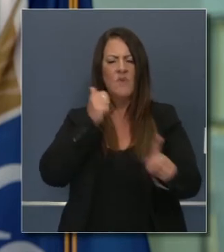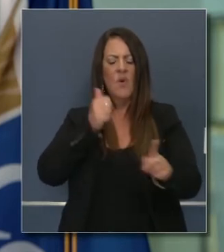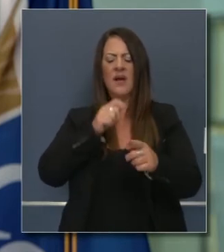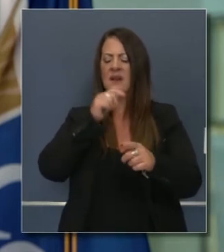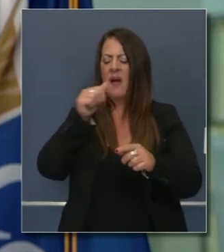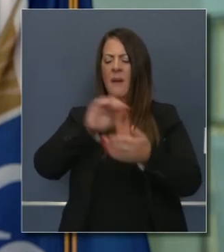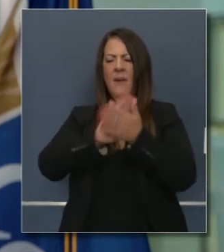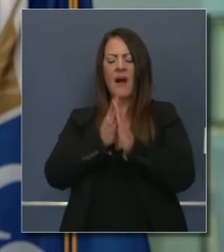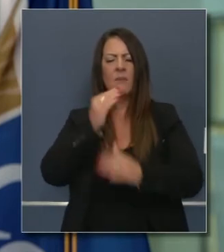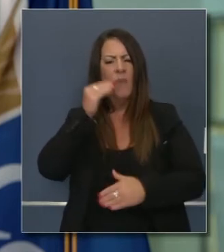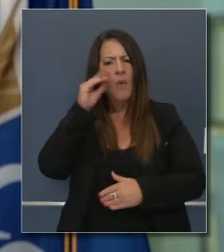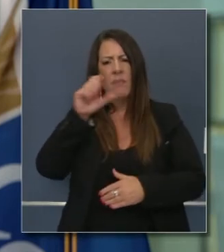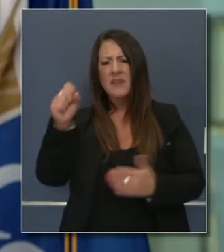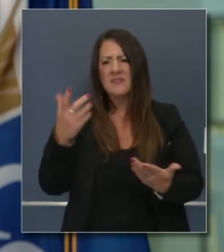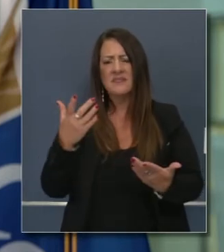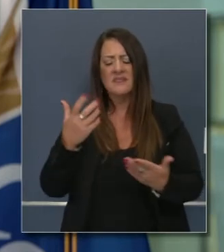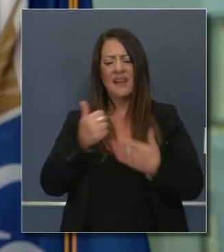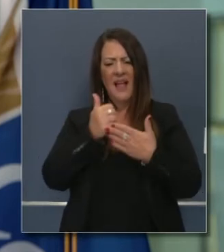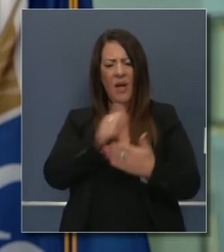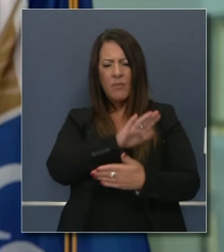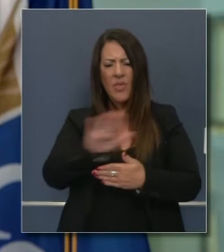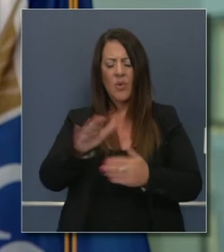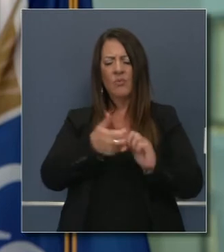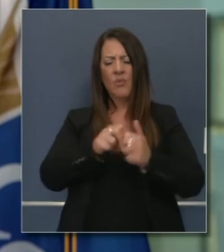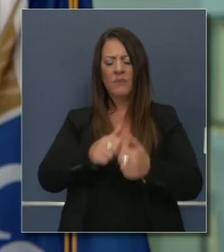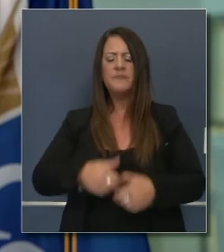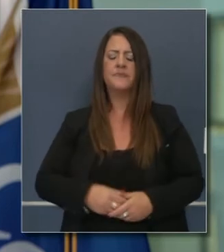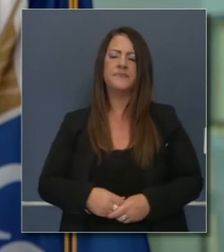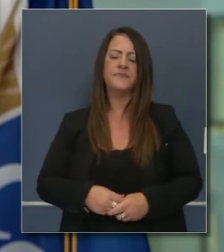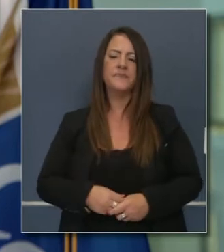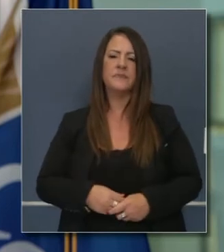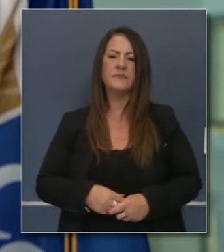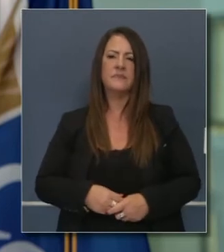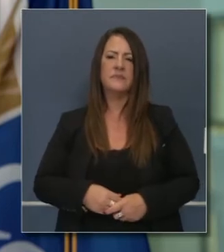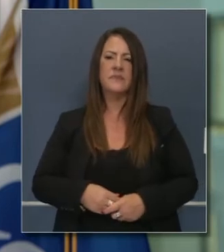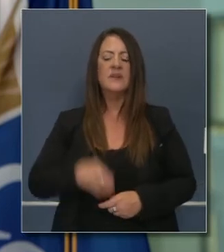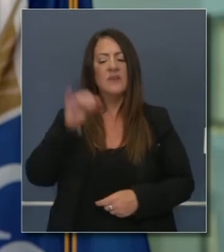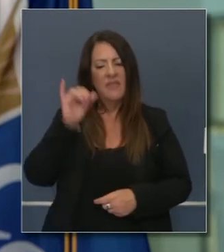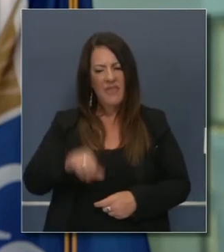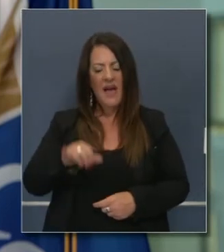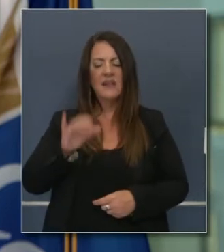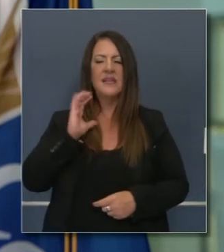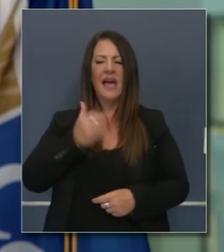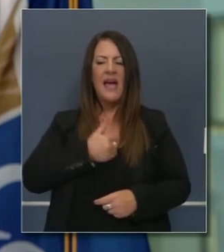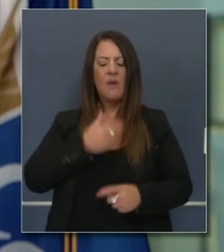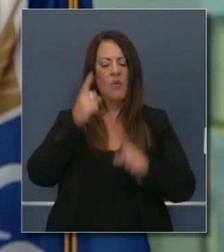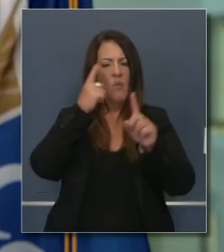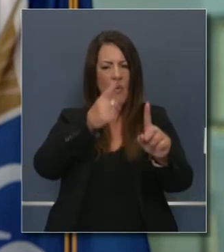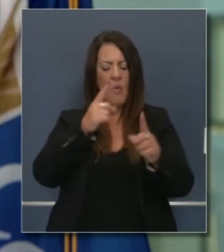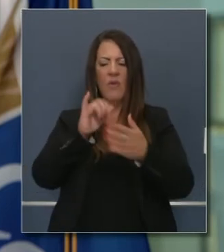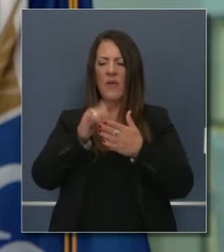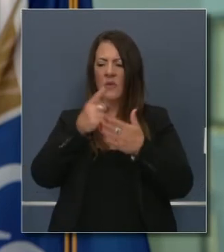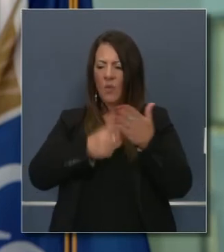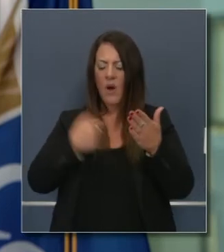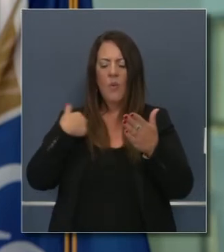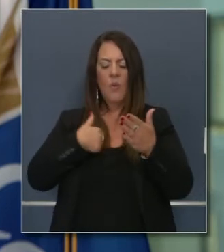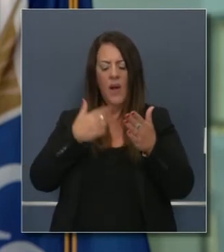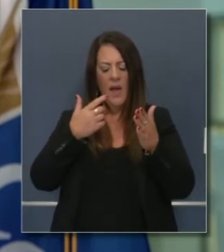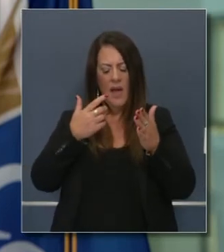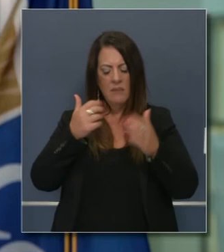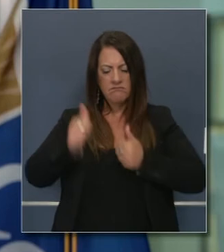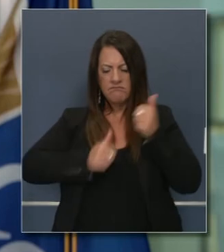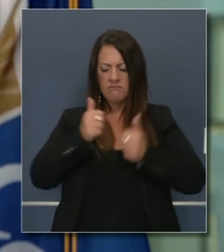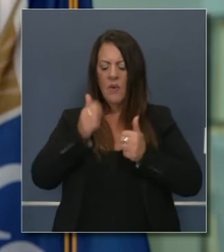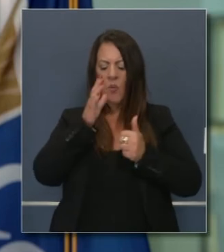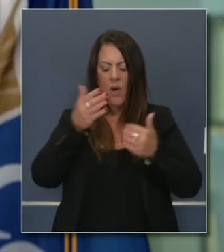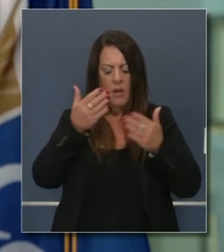desalojados. Pero esa propuesta todavía está en su lugar y seguiremos añadiendole